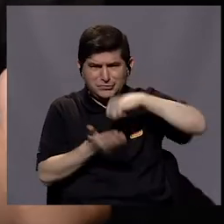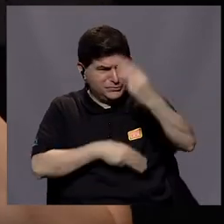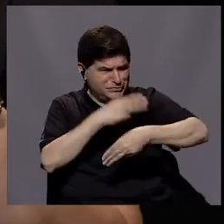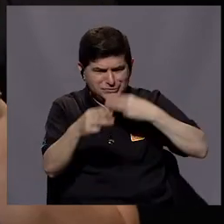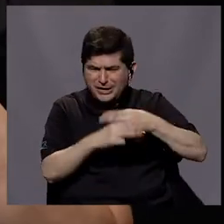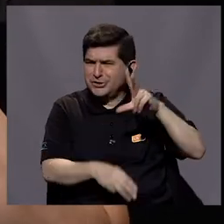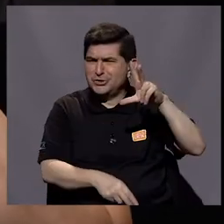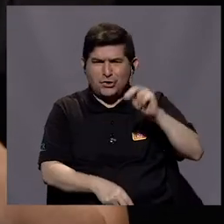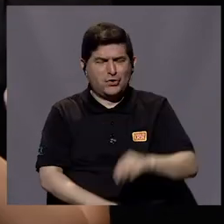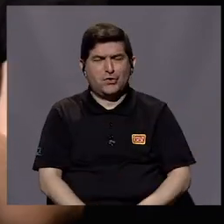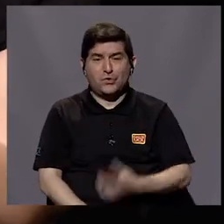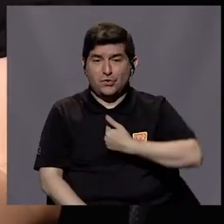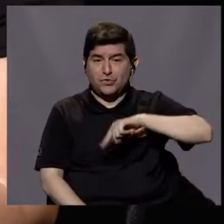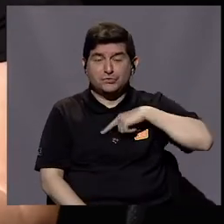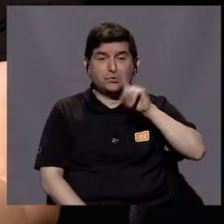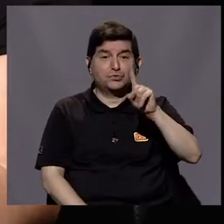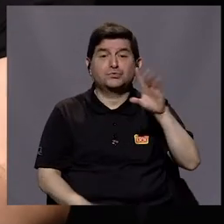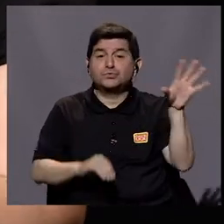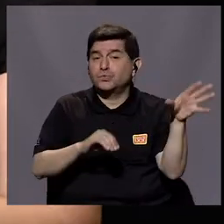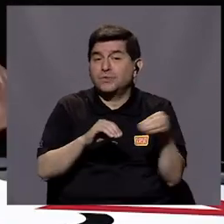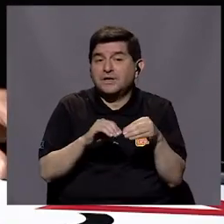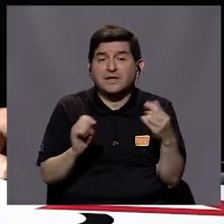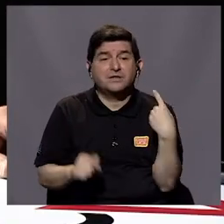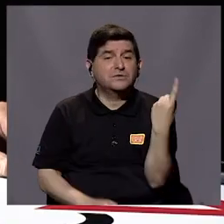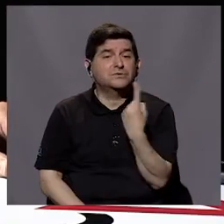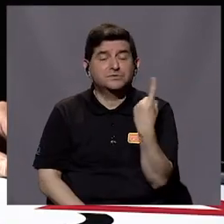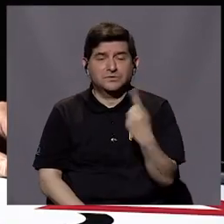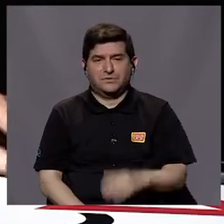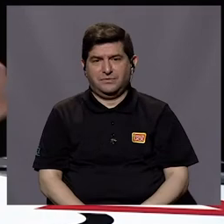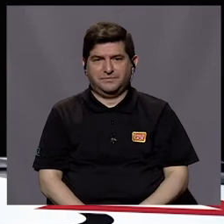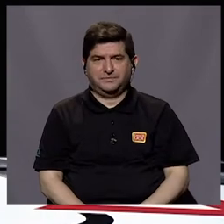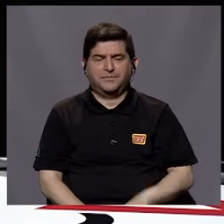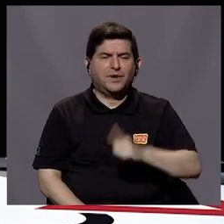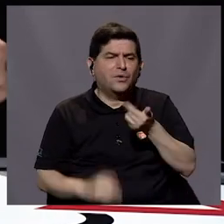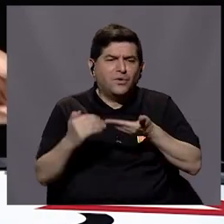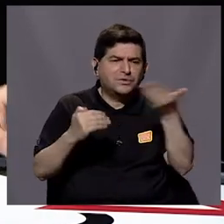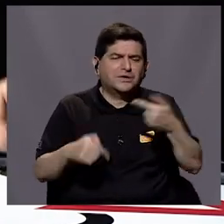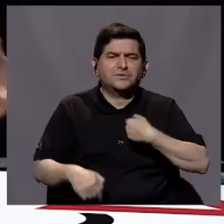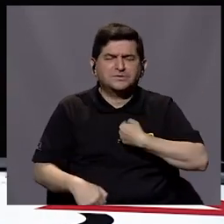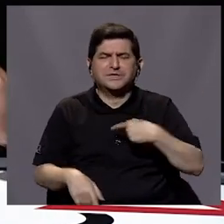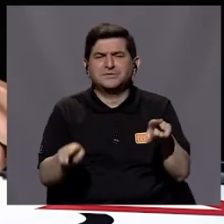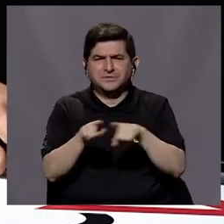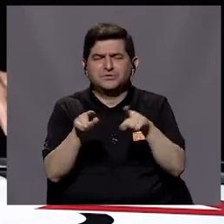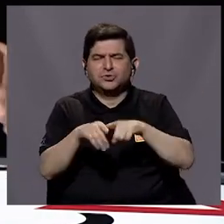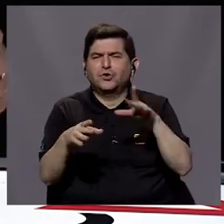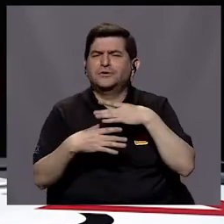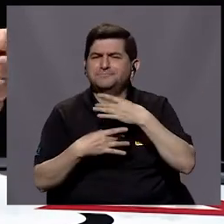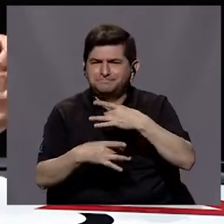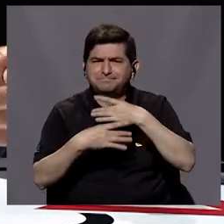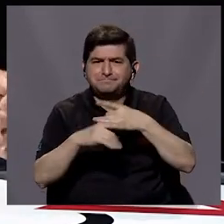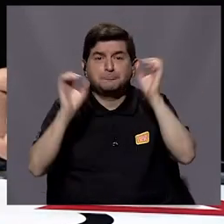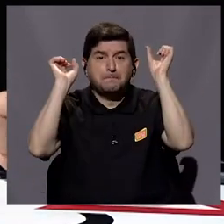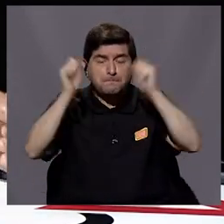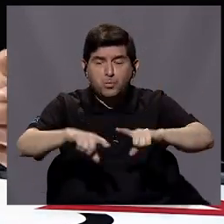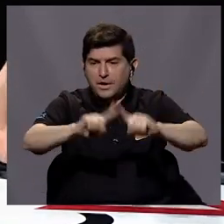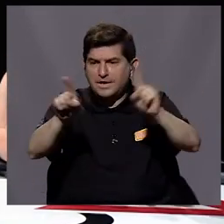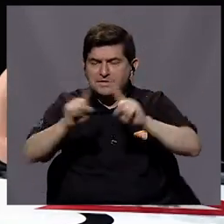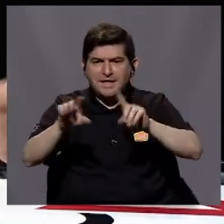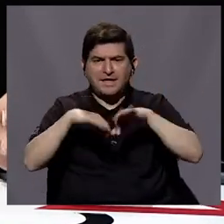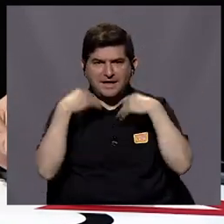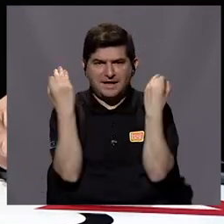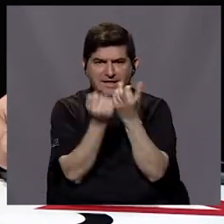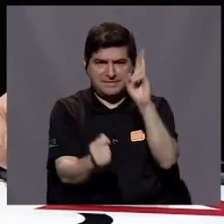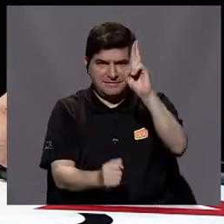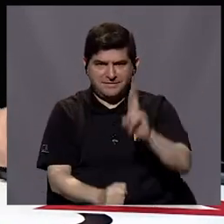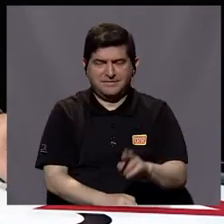centro del mundo. Somos uno más. Y en cualquier momento puede suceder. Hay otro elemento que me llama mucho la atención porque puede estar en muchas